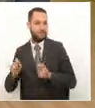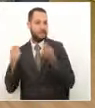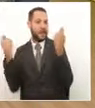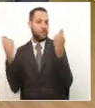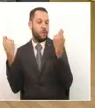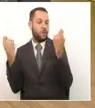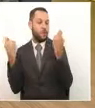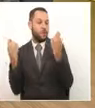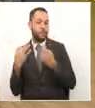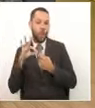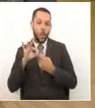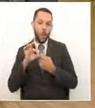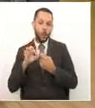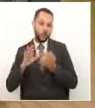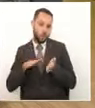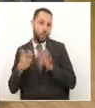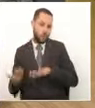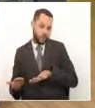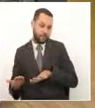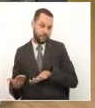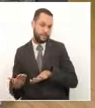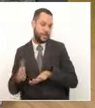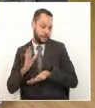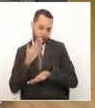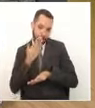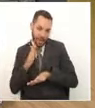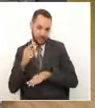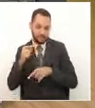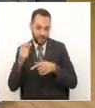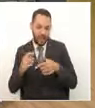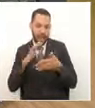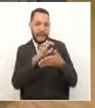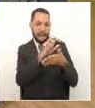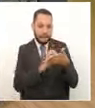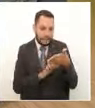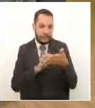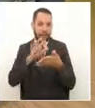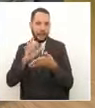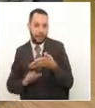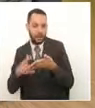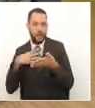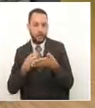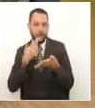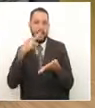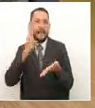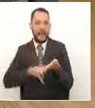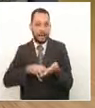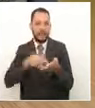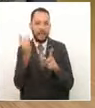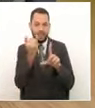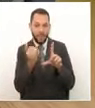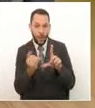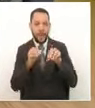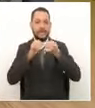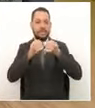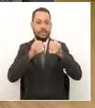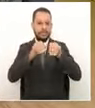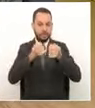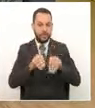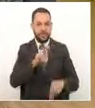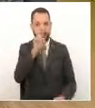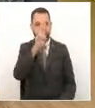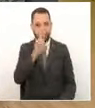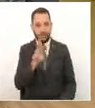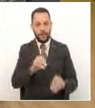fallecidos. Entonces yo pienso que es un ítem que podemos meter en nuestro boletín del departamento, en el de Rizaralda que manejamos